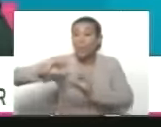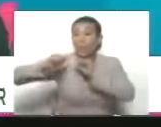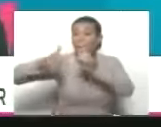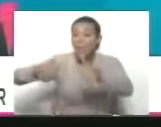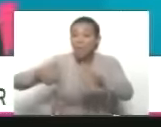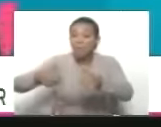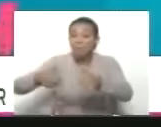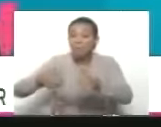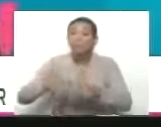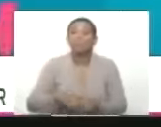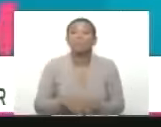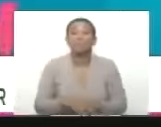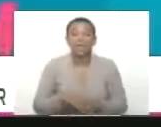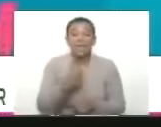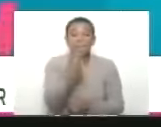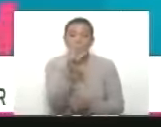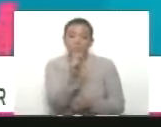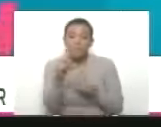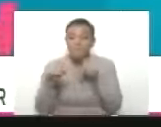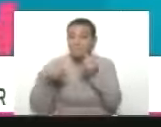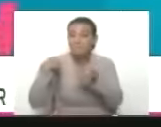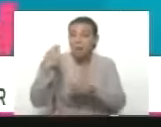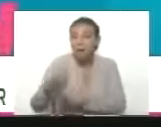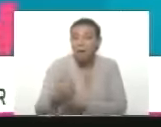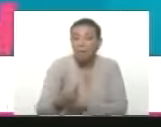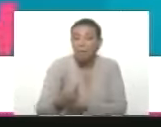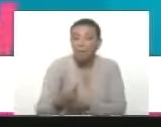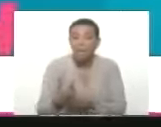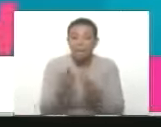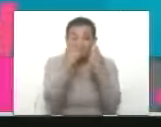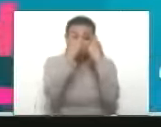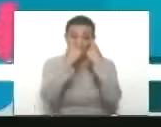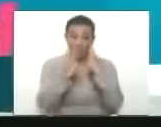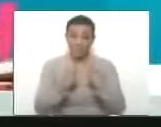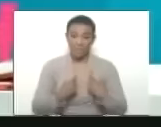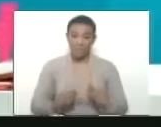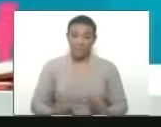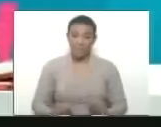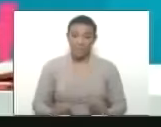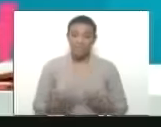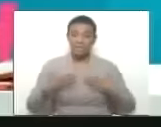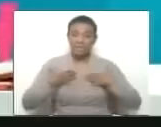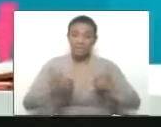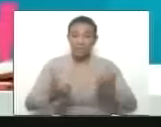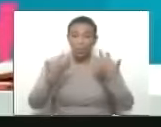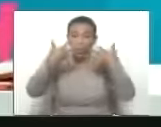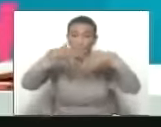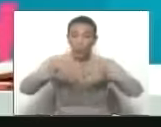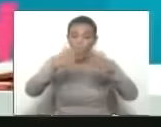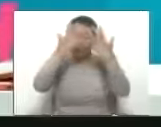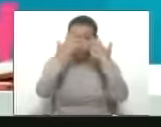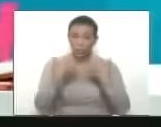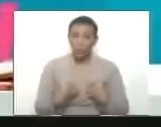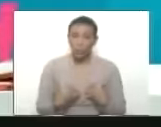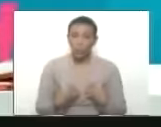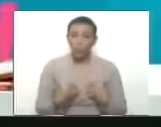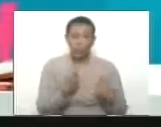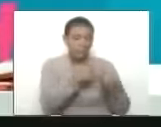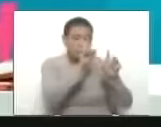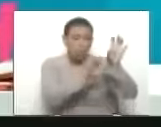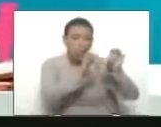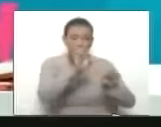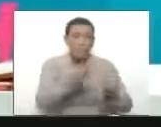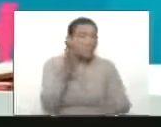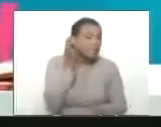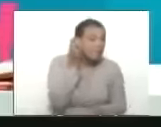prácticamente dentro de dos semanas. Apertura de consultas de atención de salud integral diferenciadas para